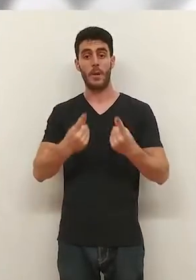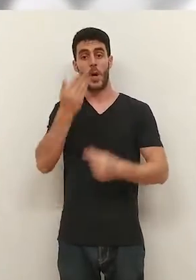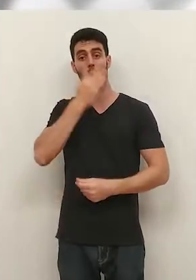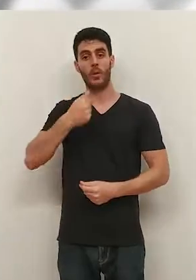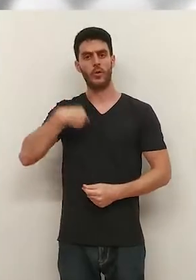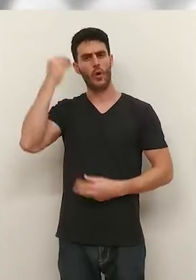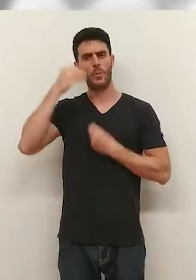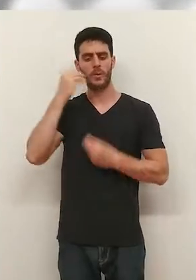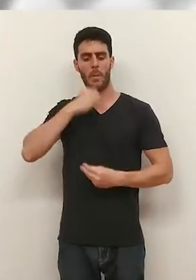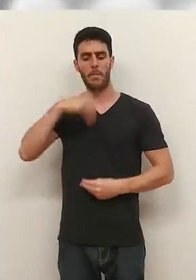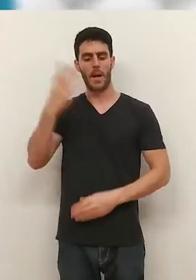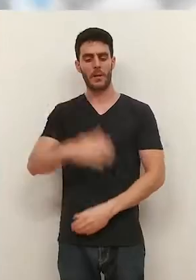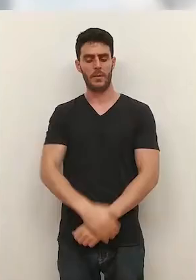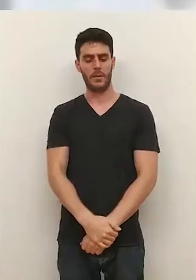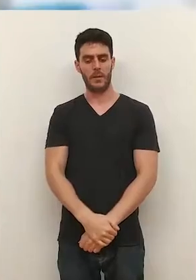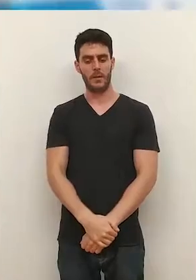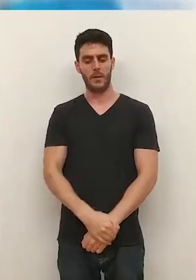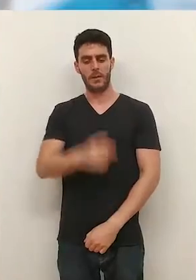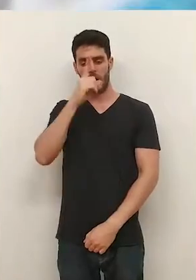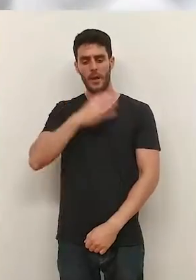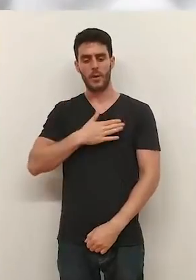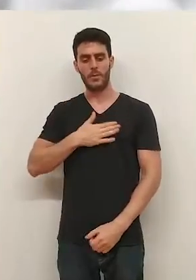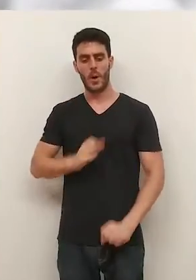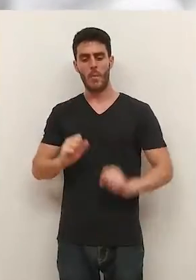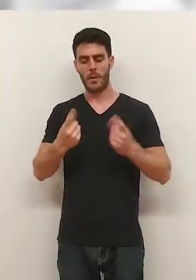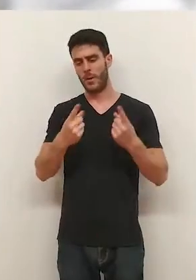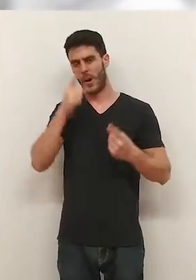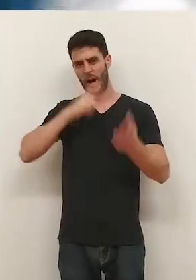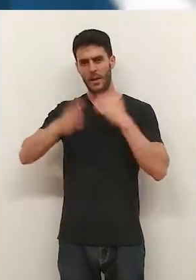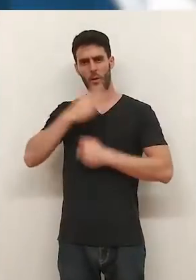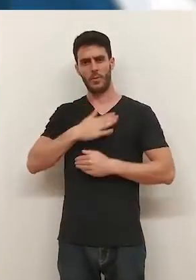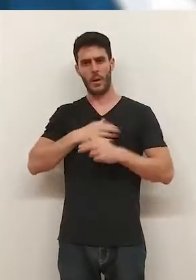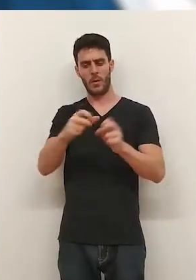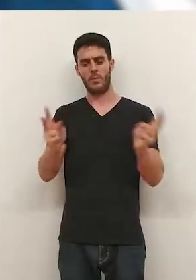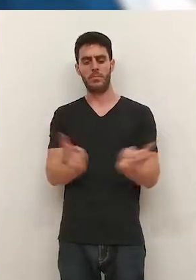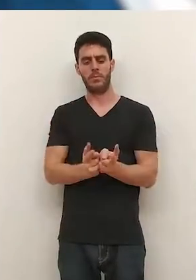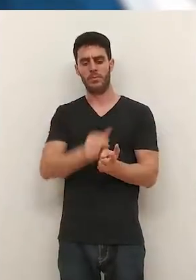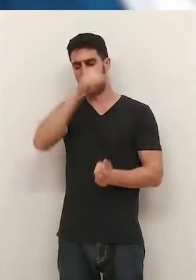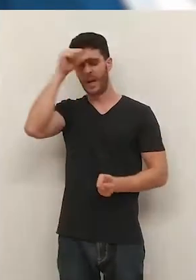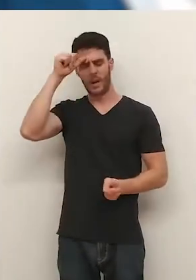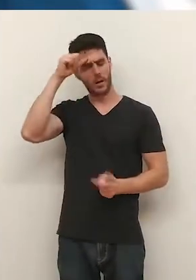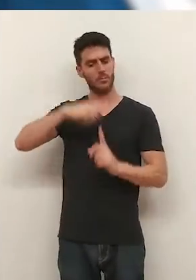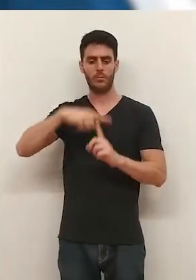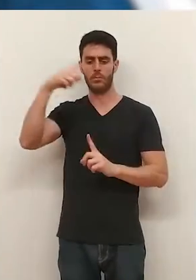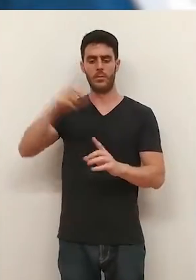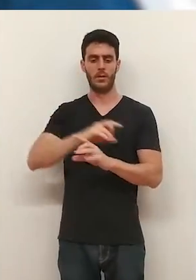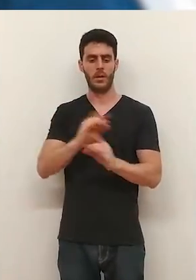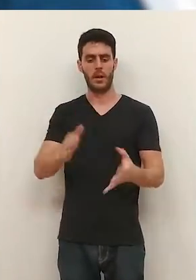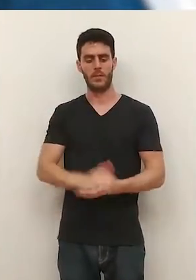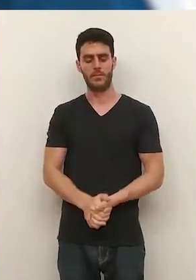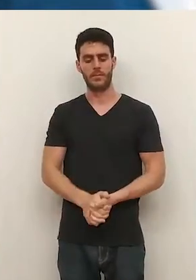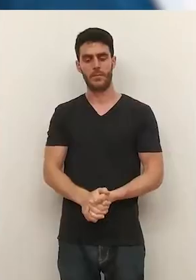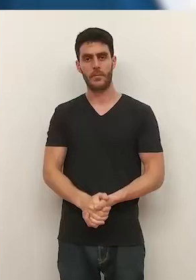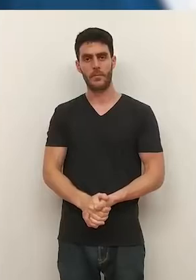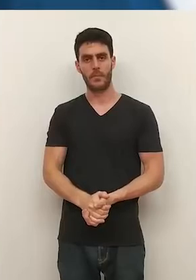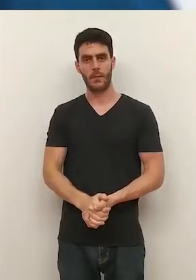Es mi primer año en el colegio y pienso que esto es una gozada alucinante. Es mi primer año, en mi antiguo colegio tampoco había piscina y hacía un calor sofocante, que estaban las